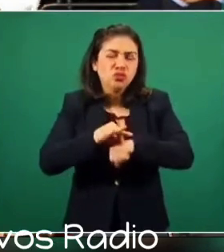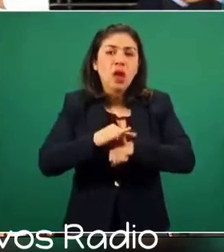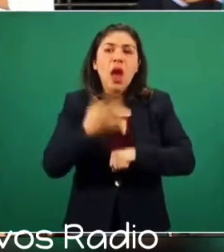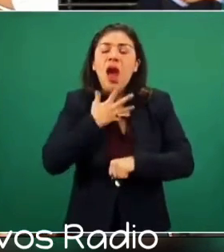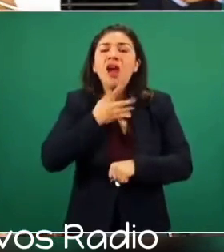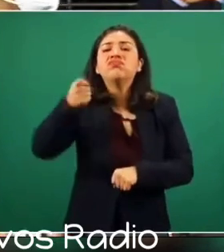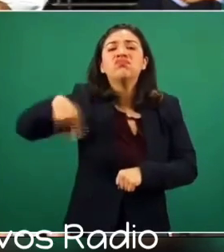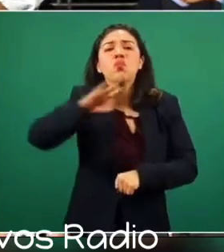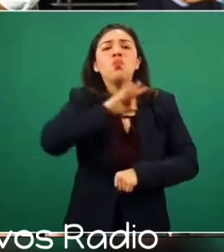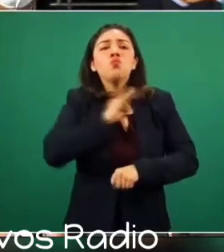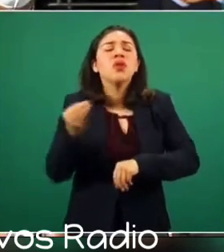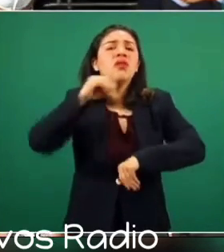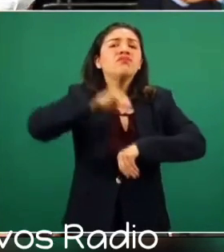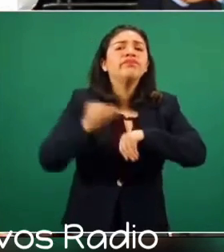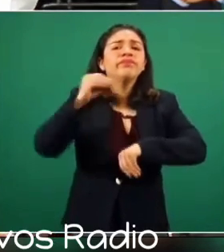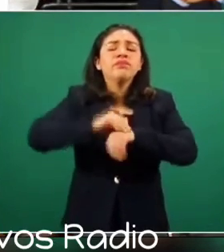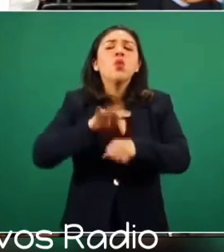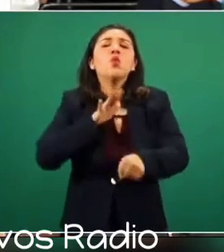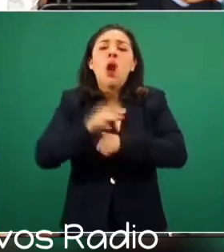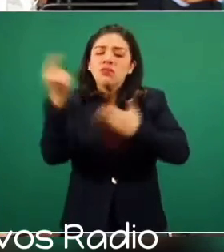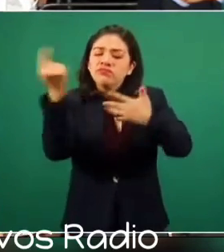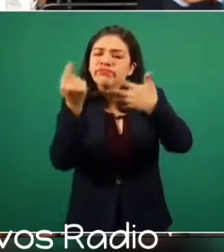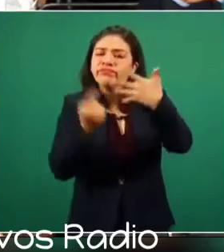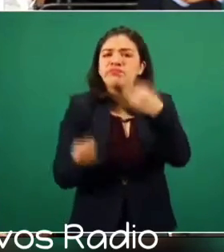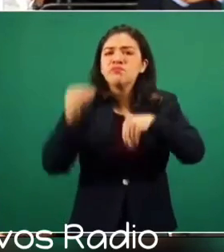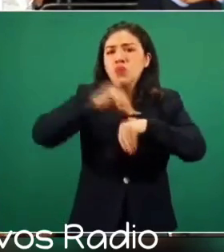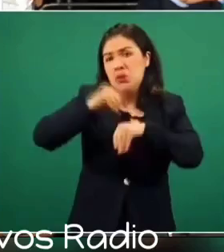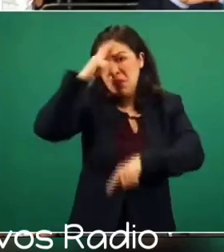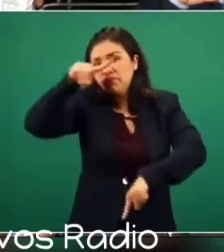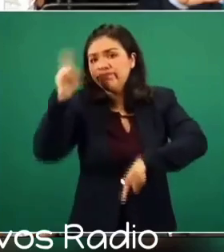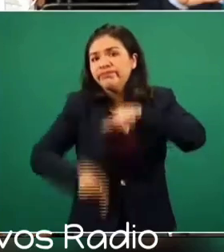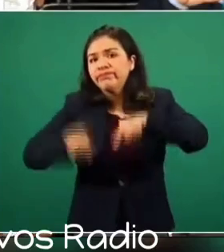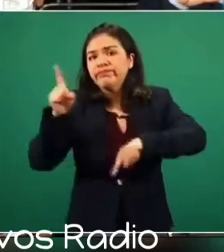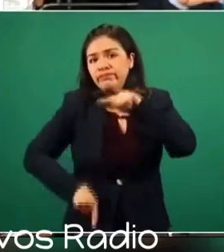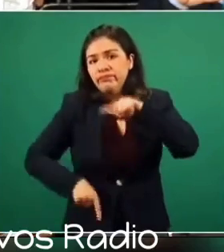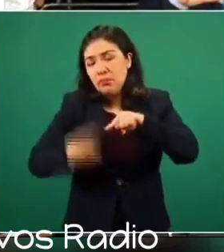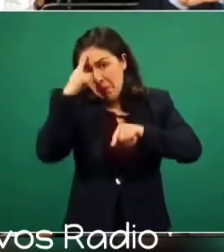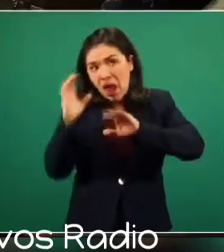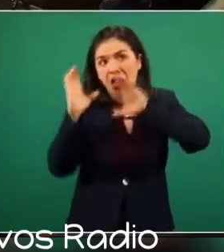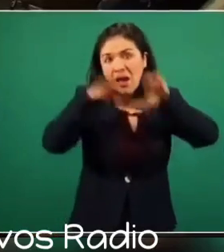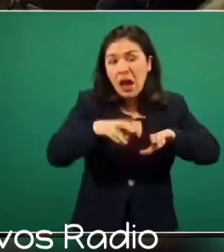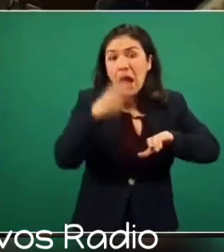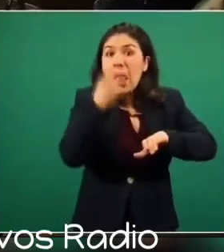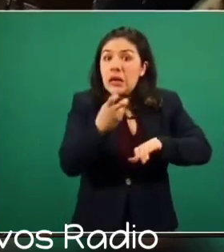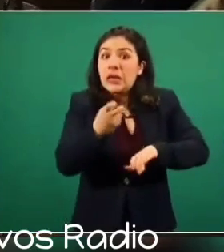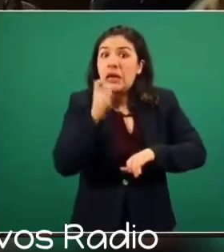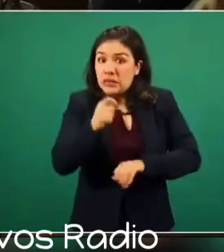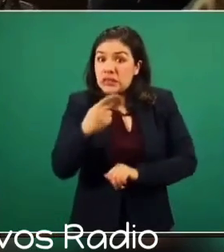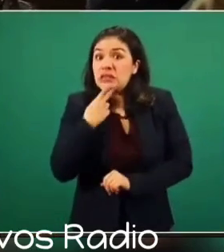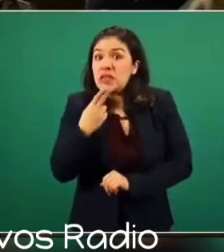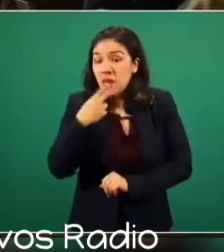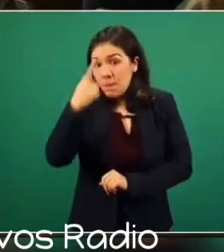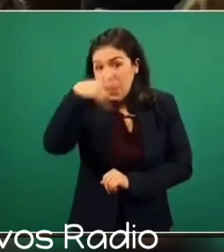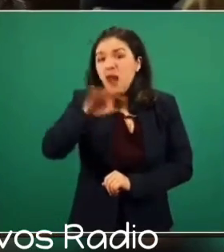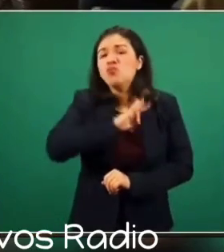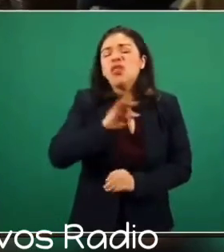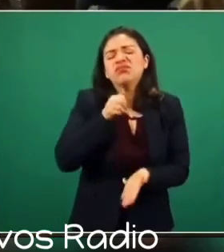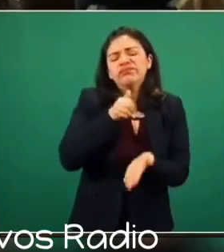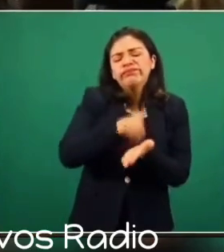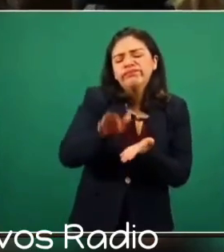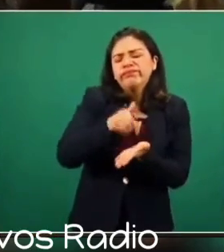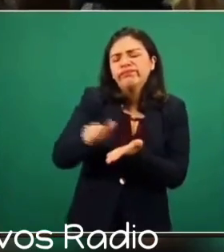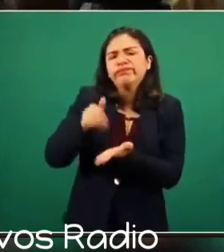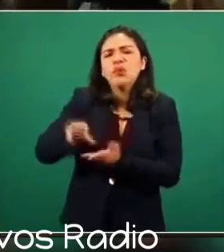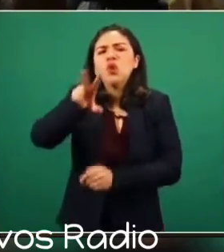todas las facultades de imponer cualquier requisito de admisión a su conveniencia que funja como un mecanismo para dejar fuera